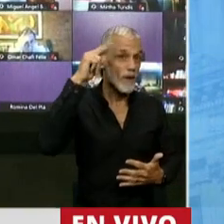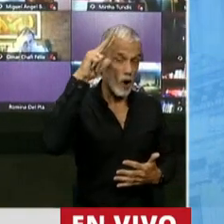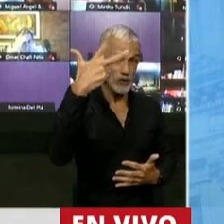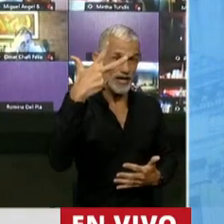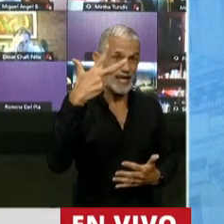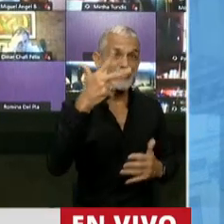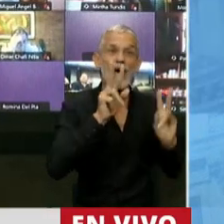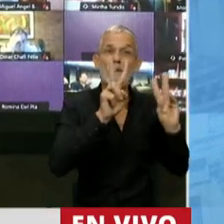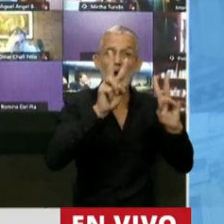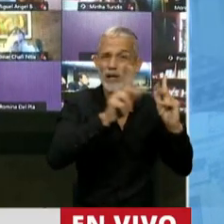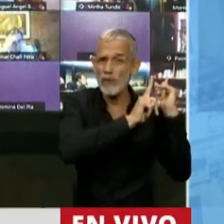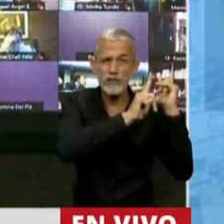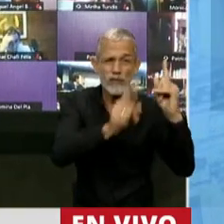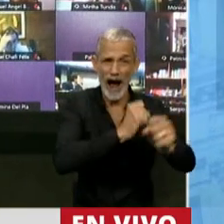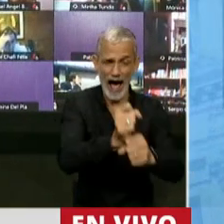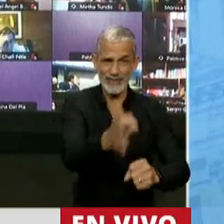gobernado el peronismo.